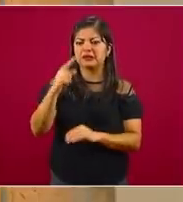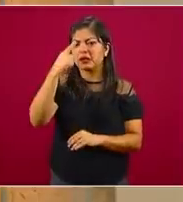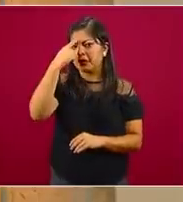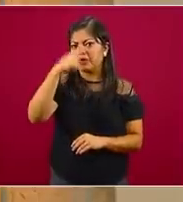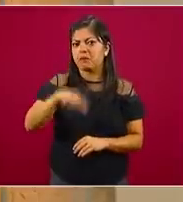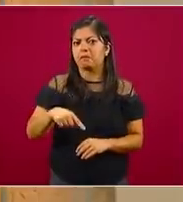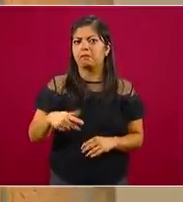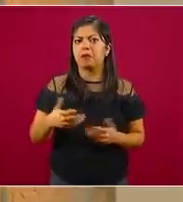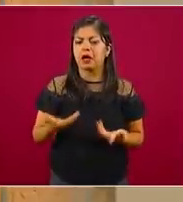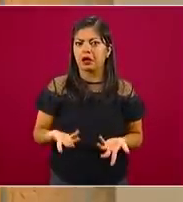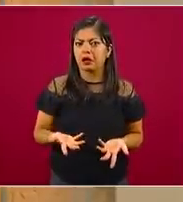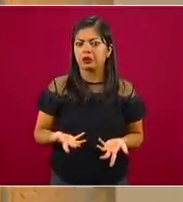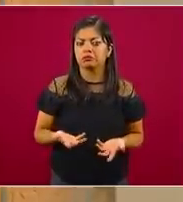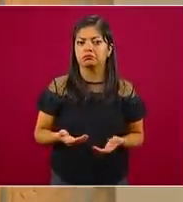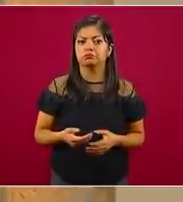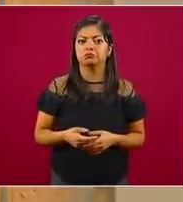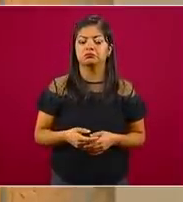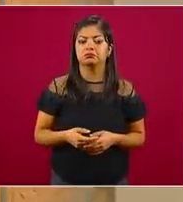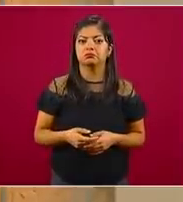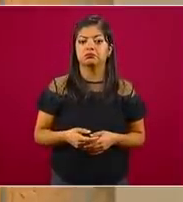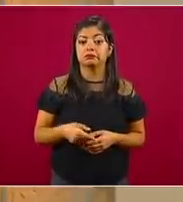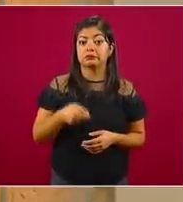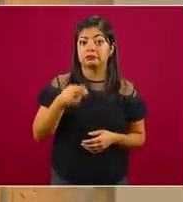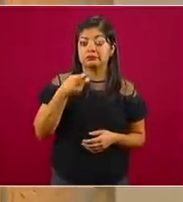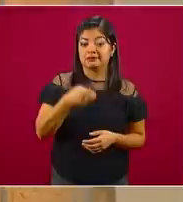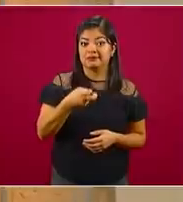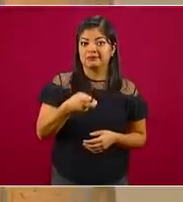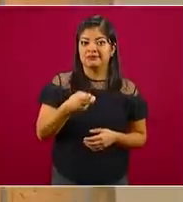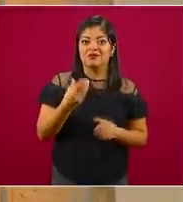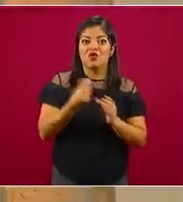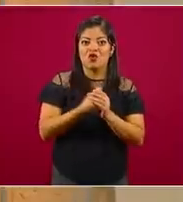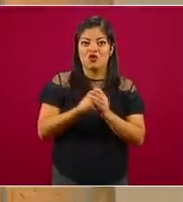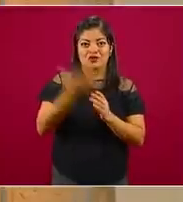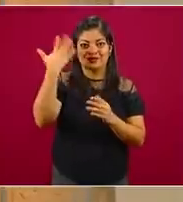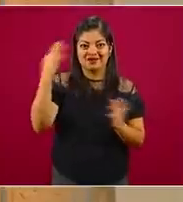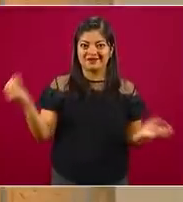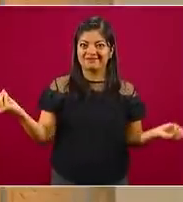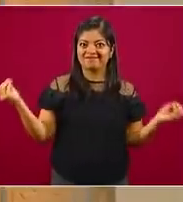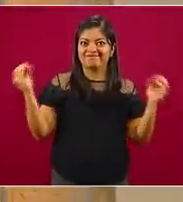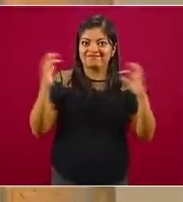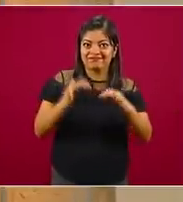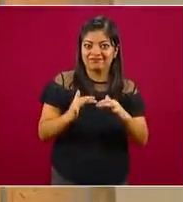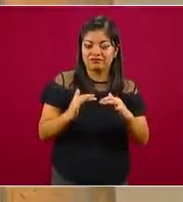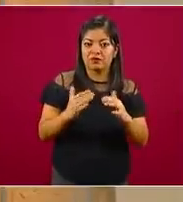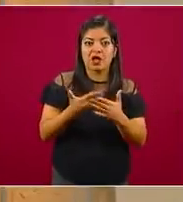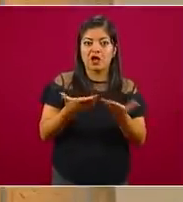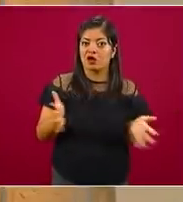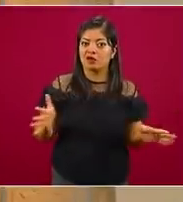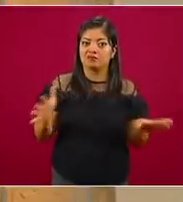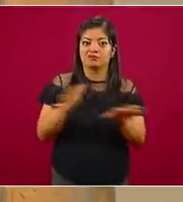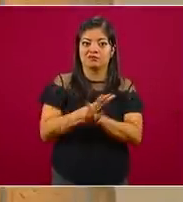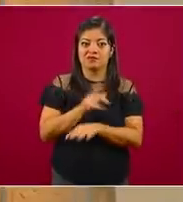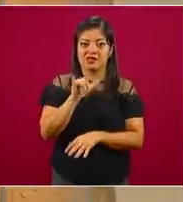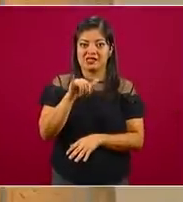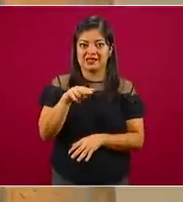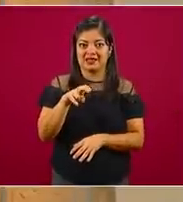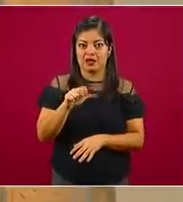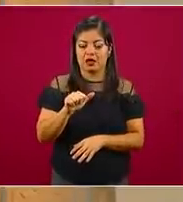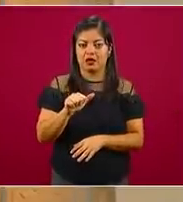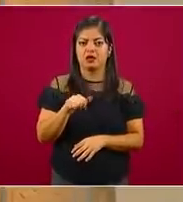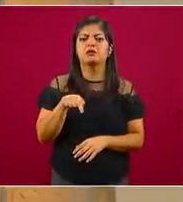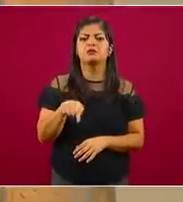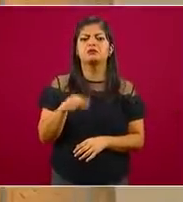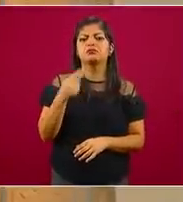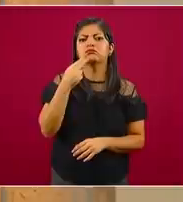sustituir los cursos presenciales. Los cursos en línea están orientados